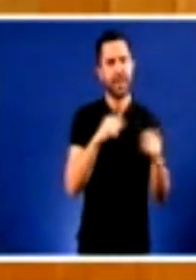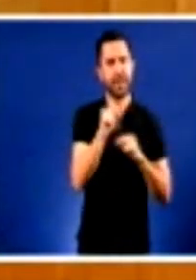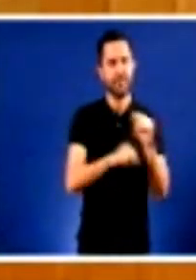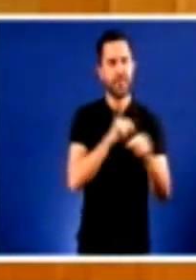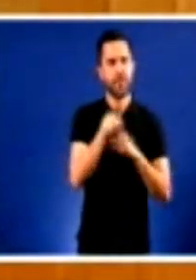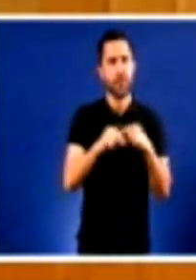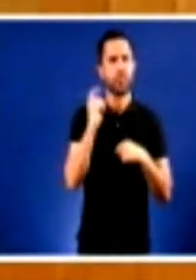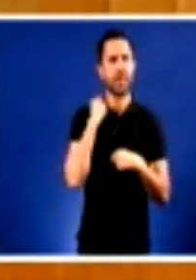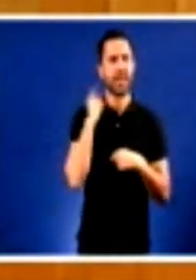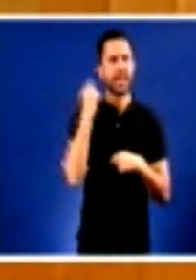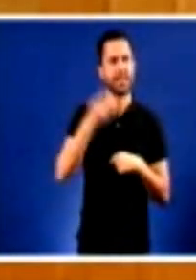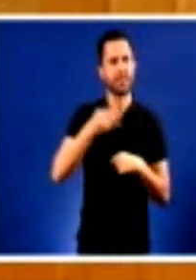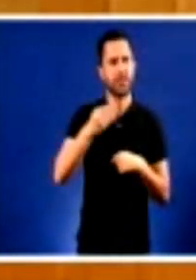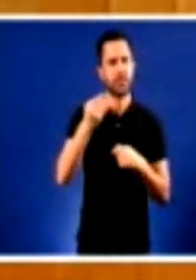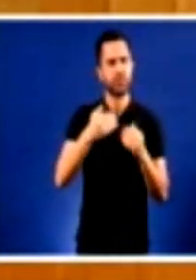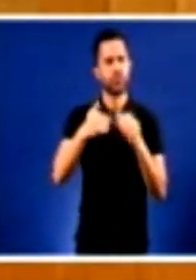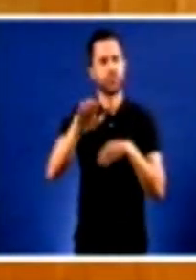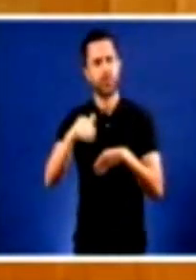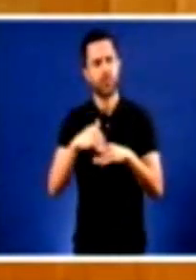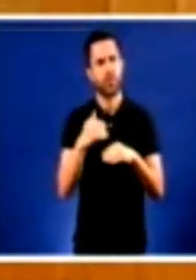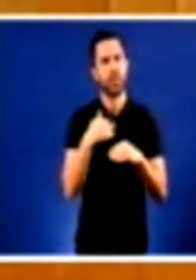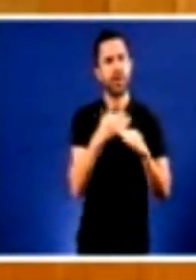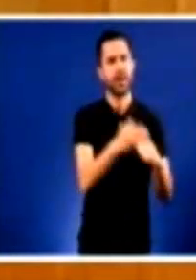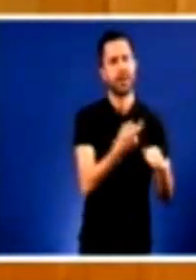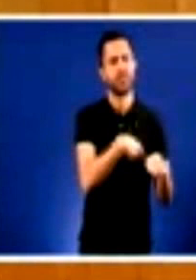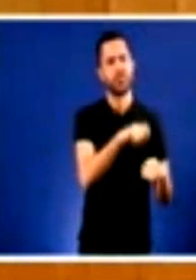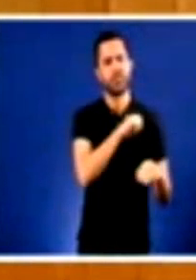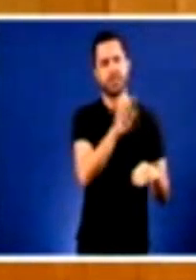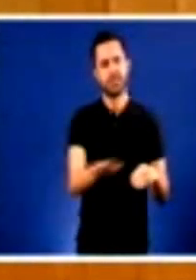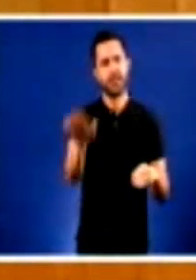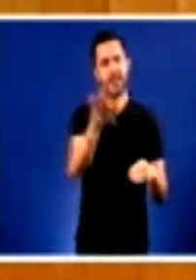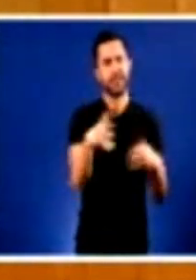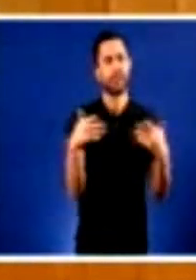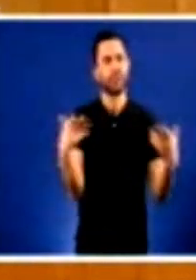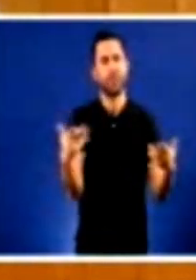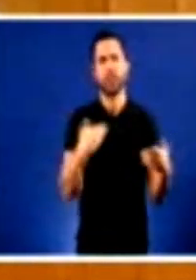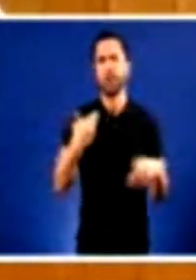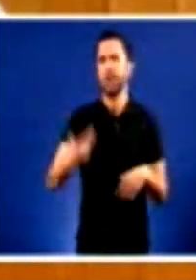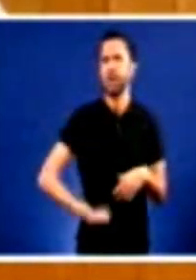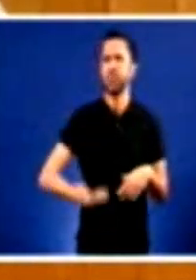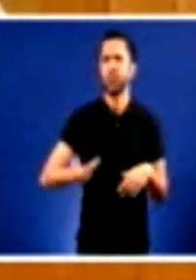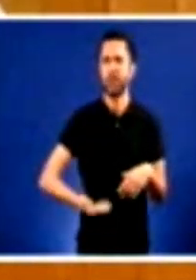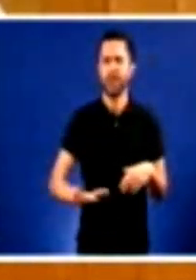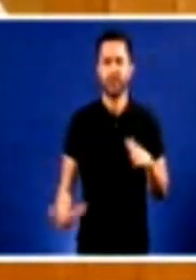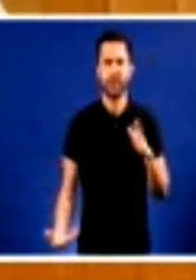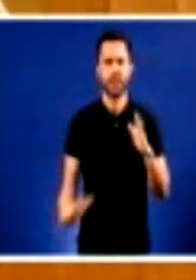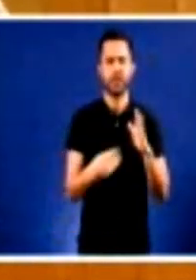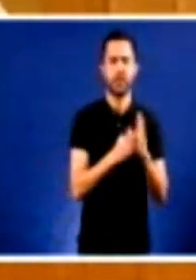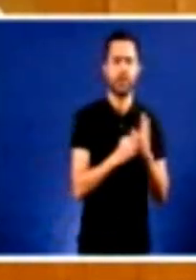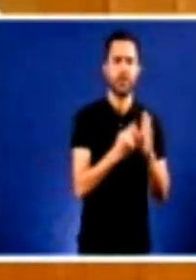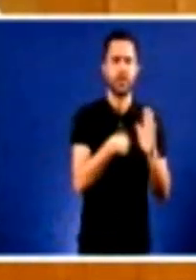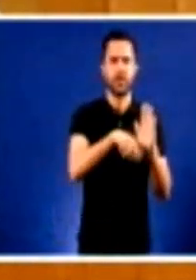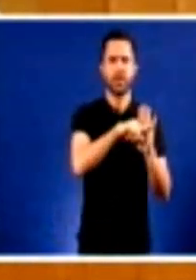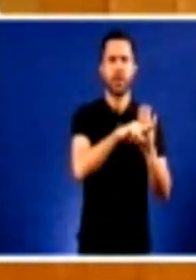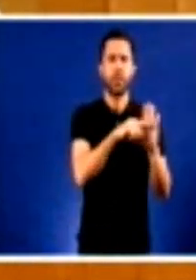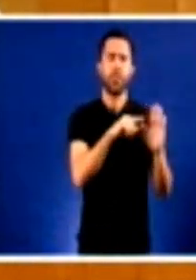é moi superior a do resto do Estado. Polo tanto, é imprescindible que se introduza esa vacuna. Pero